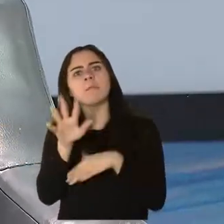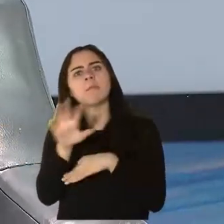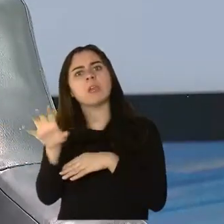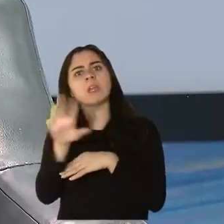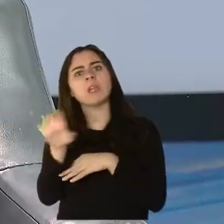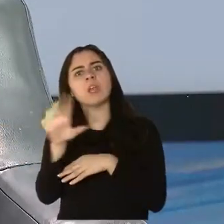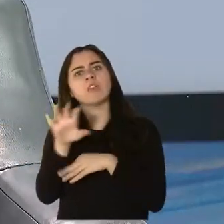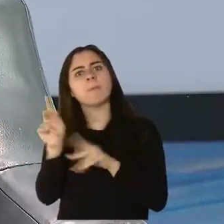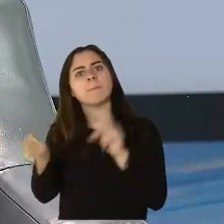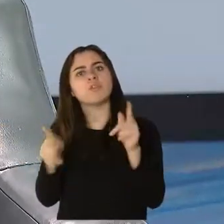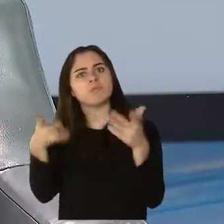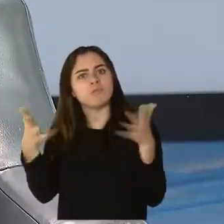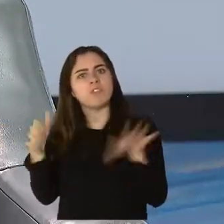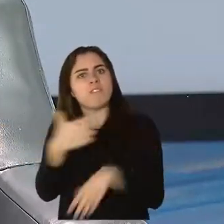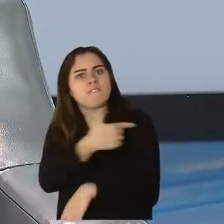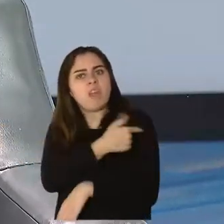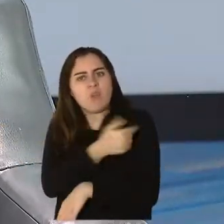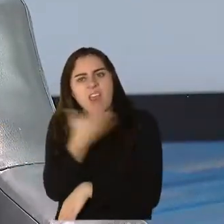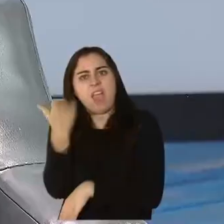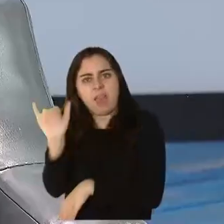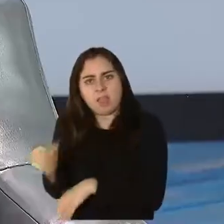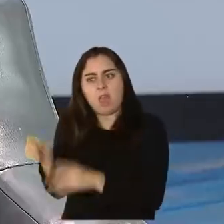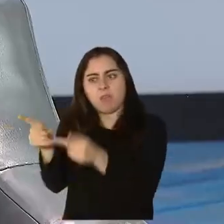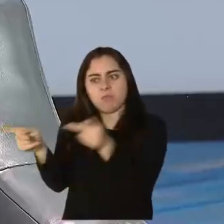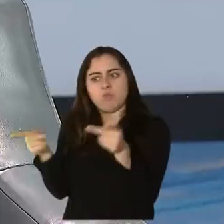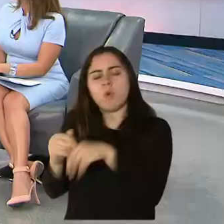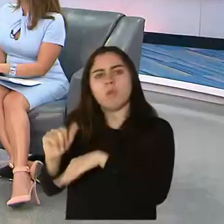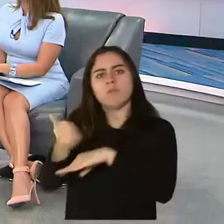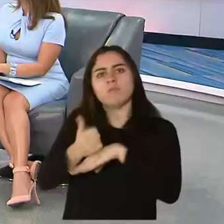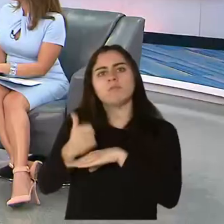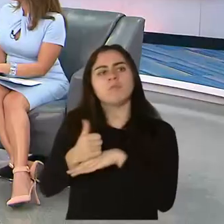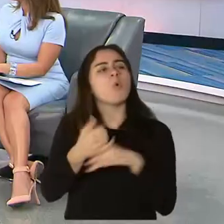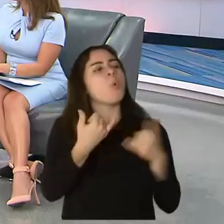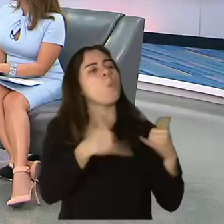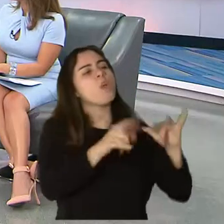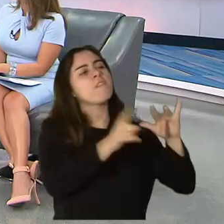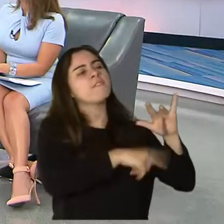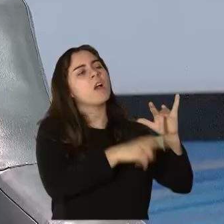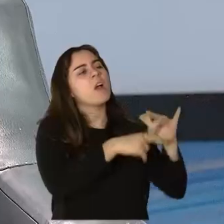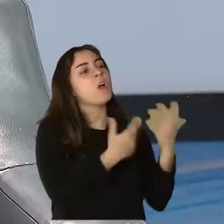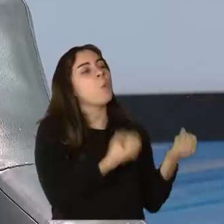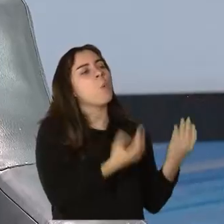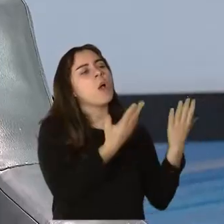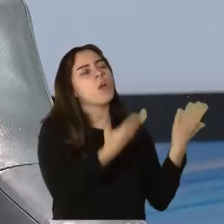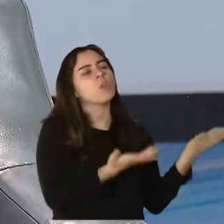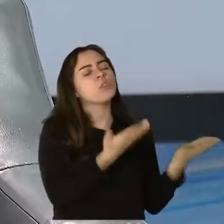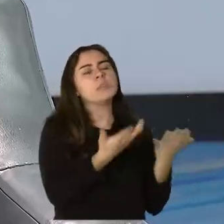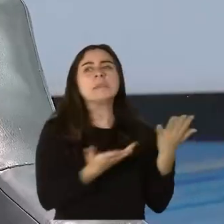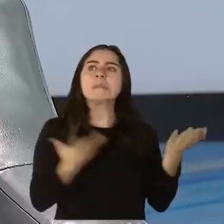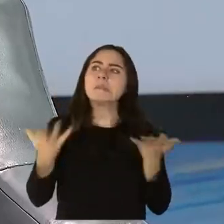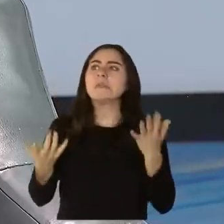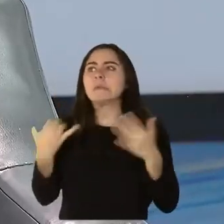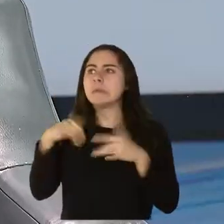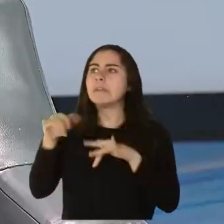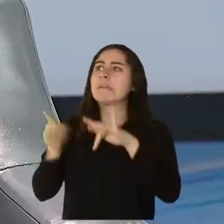personas dentro de esas facilidades. ¿Cómo cuántas faltan? Pues faltan unas 400